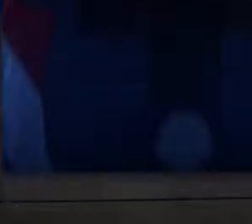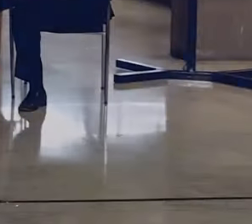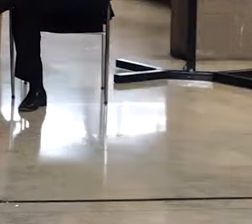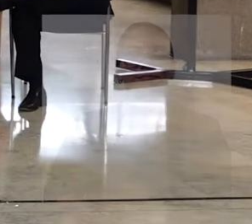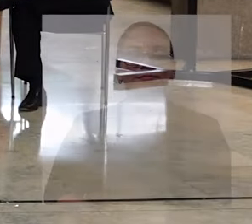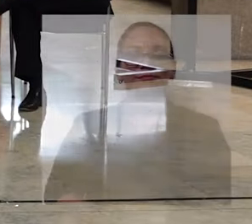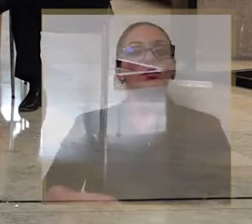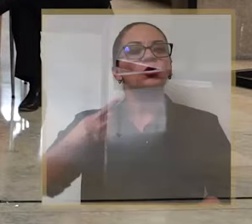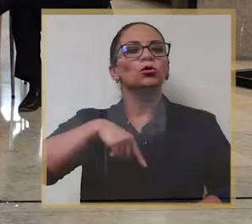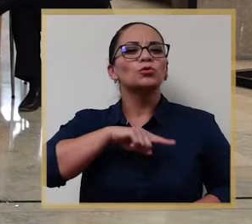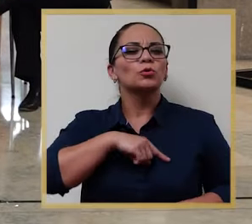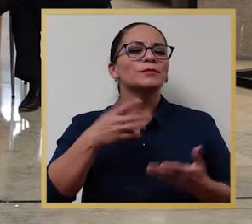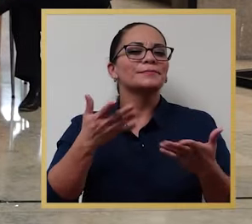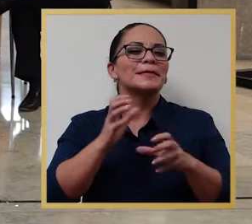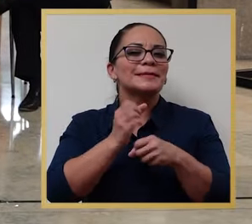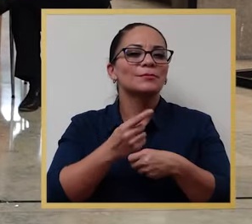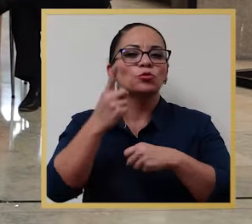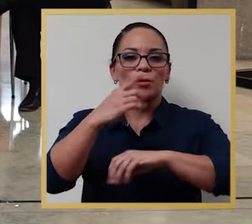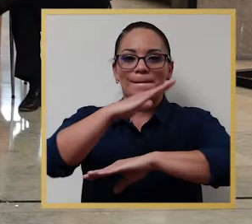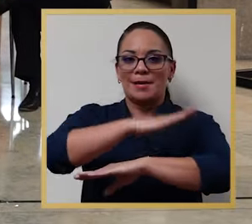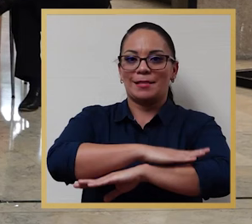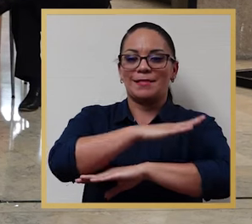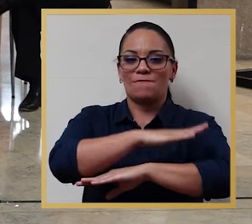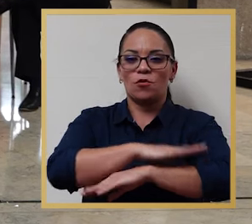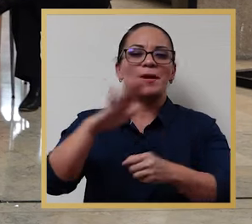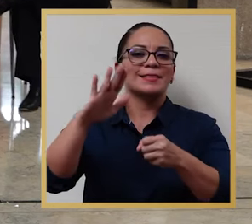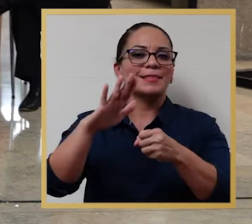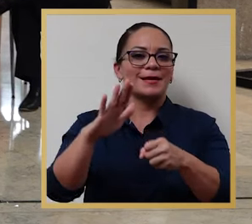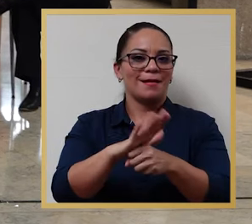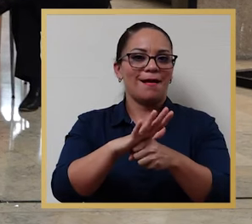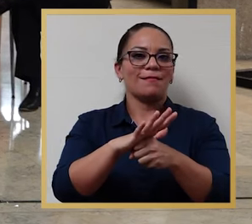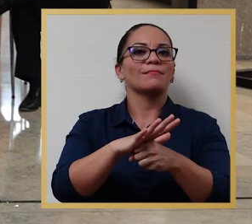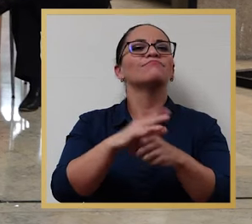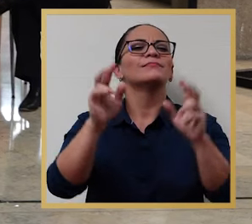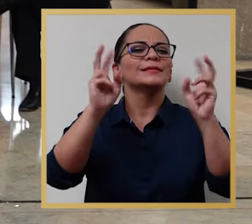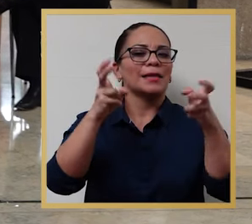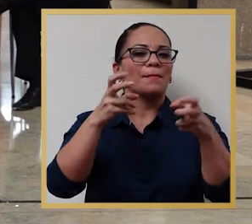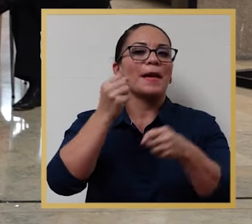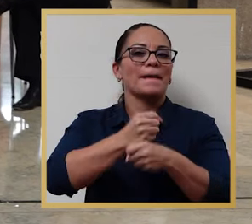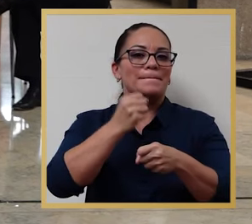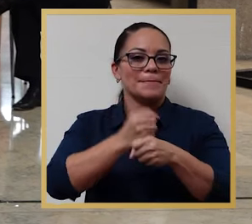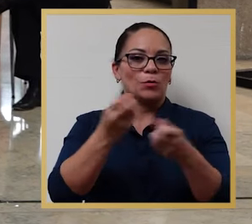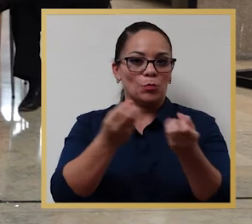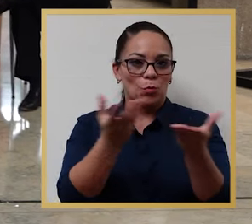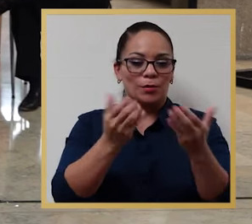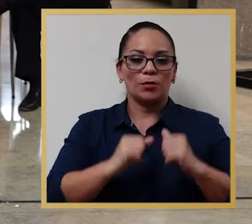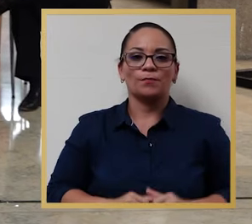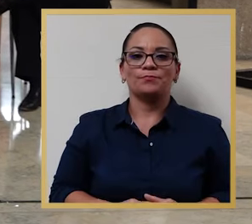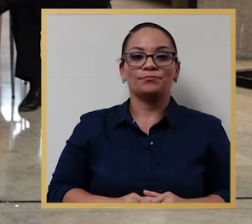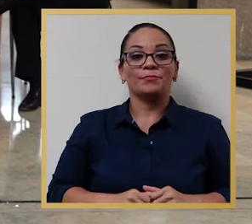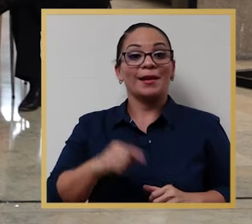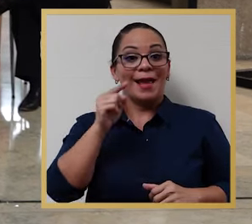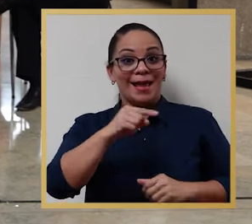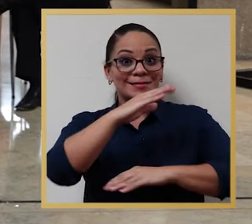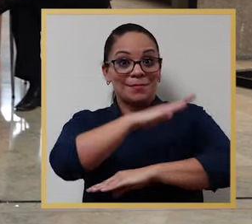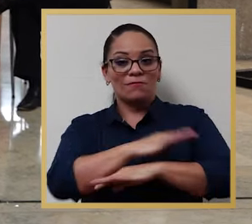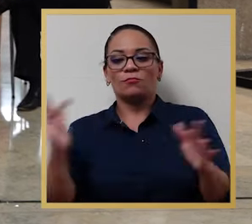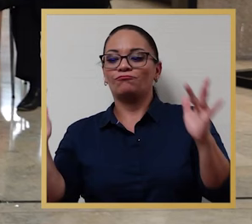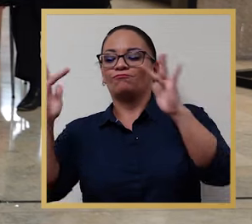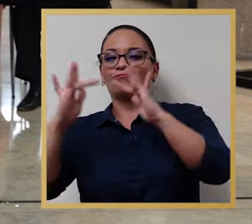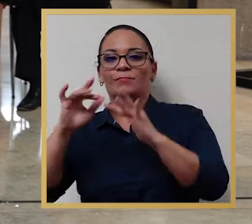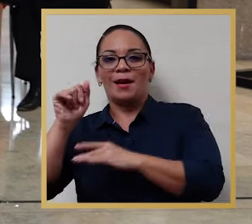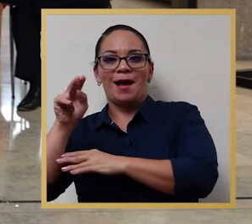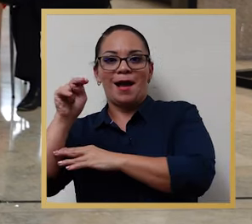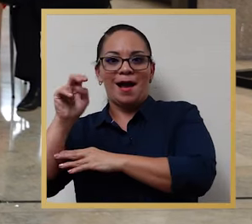anterior. Hemos creado una plataforma integral de empleo público que se conecta con la Agencia Nacional